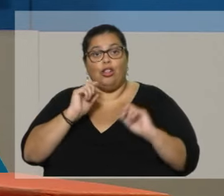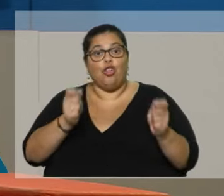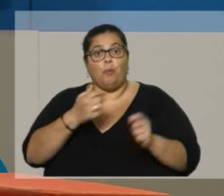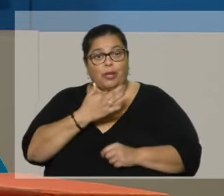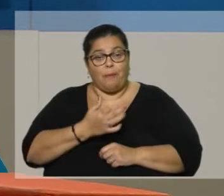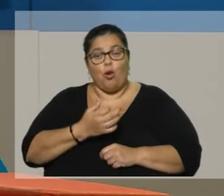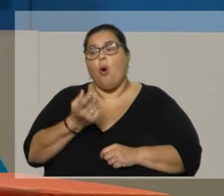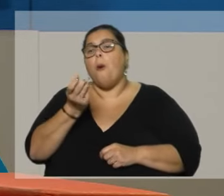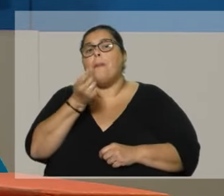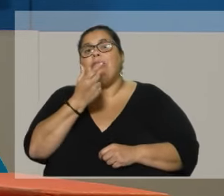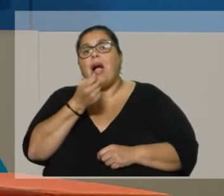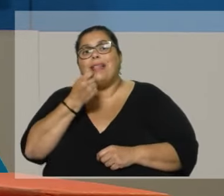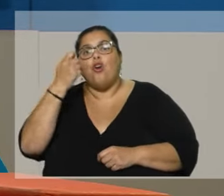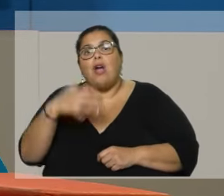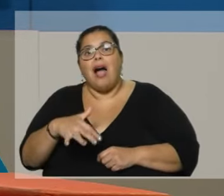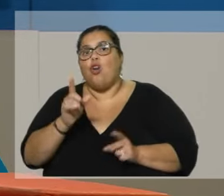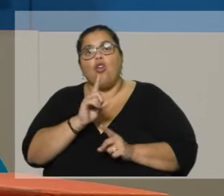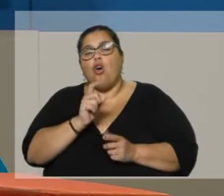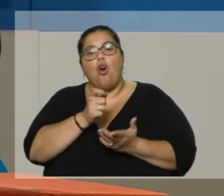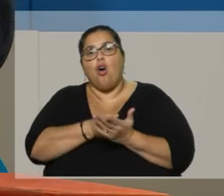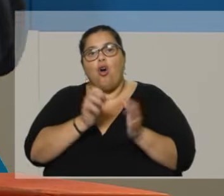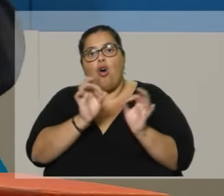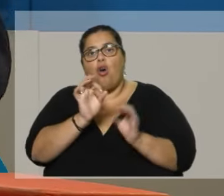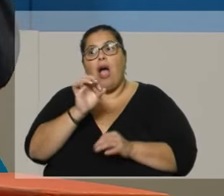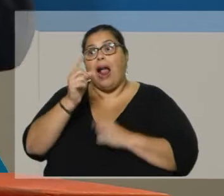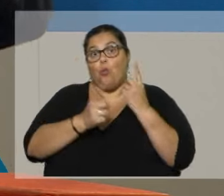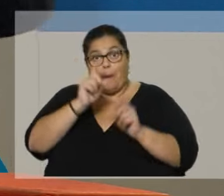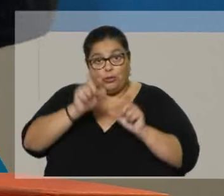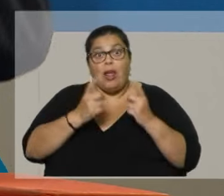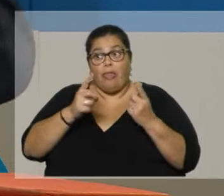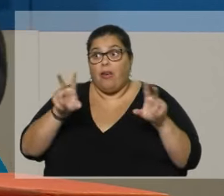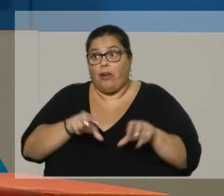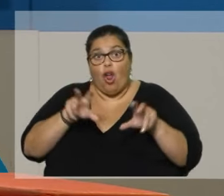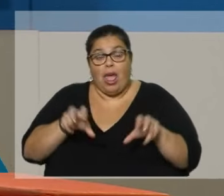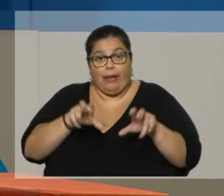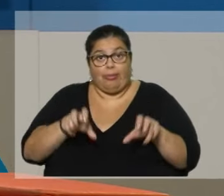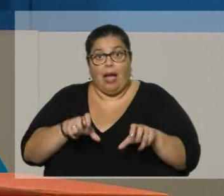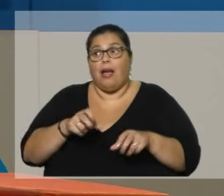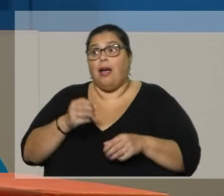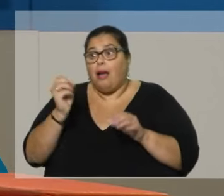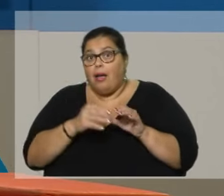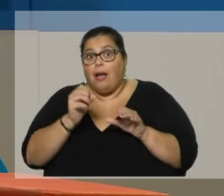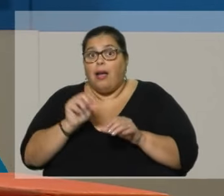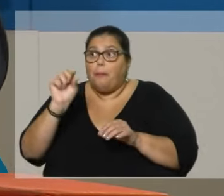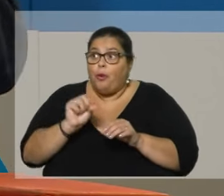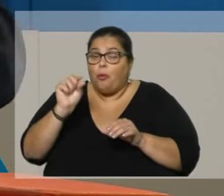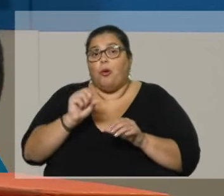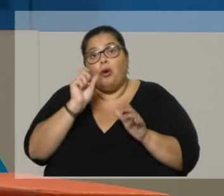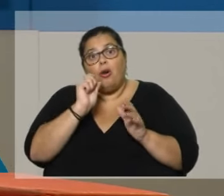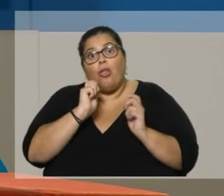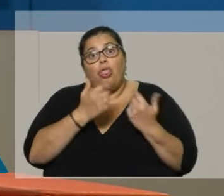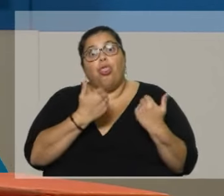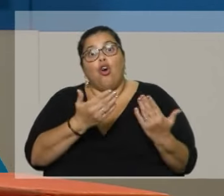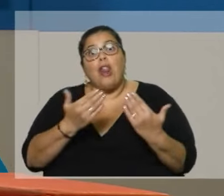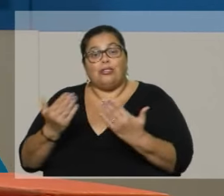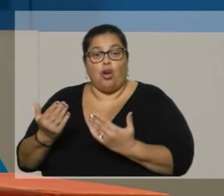en el Uruguay. Todavía sigue habiendo gente que tiene que hacer colectas en casas de pago, los colectivos que